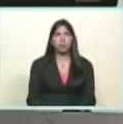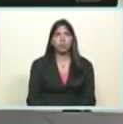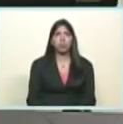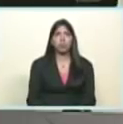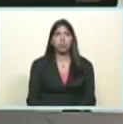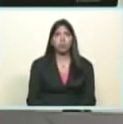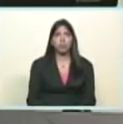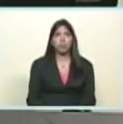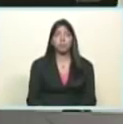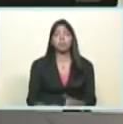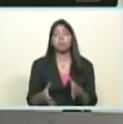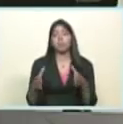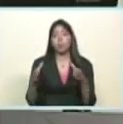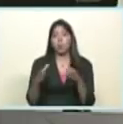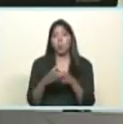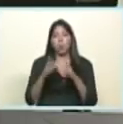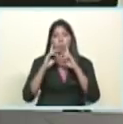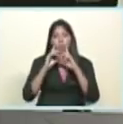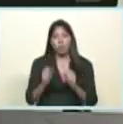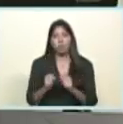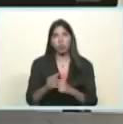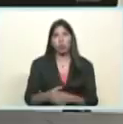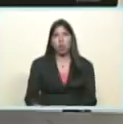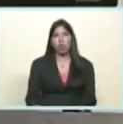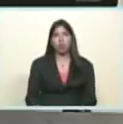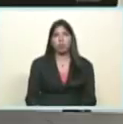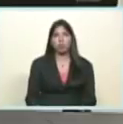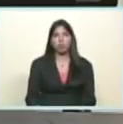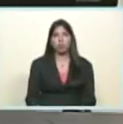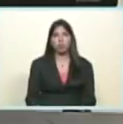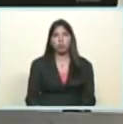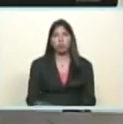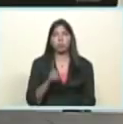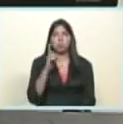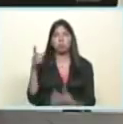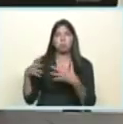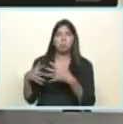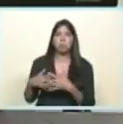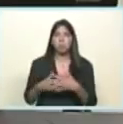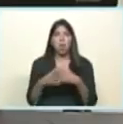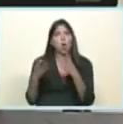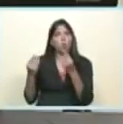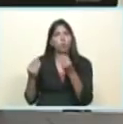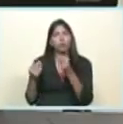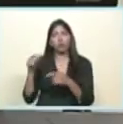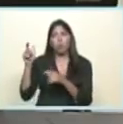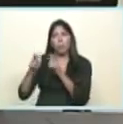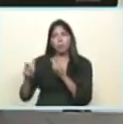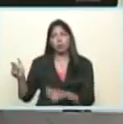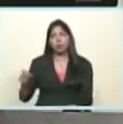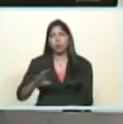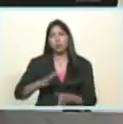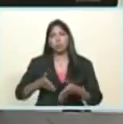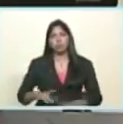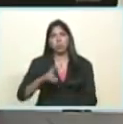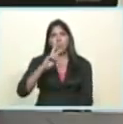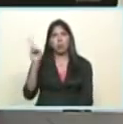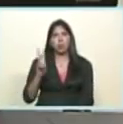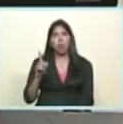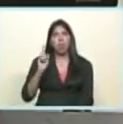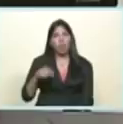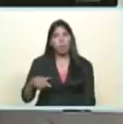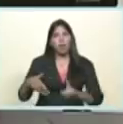ligas tremendo juego tremendo juego ha habido ahí están varios venezolanos varios compatriotas